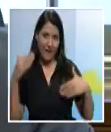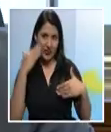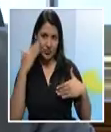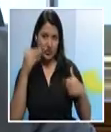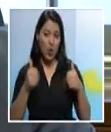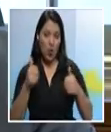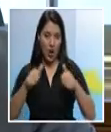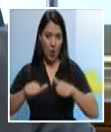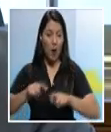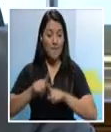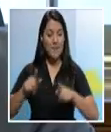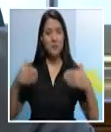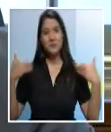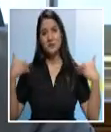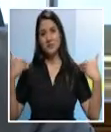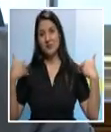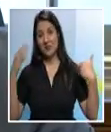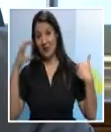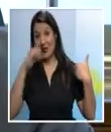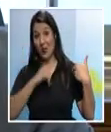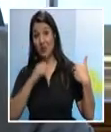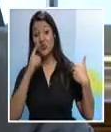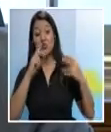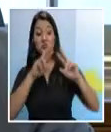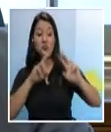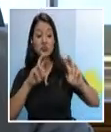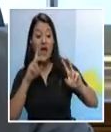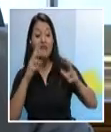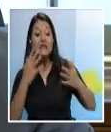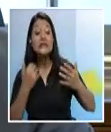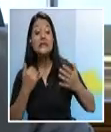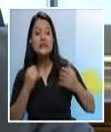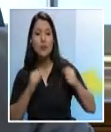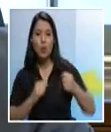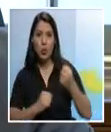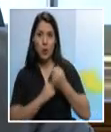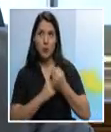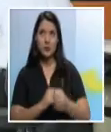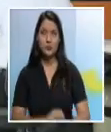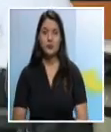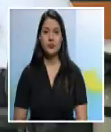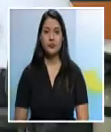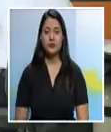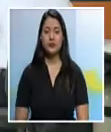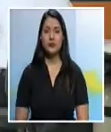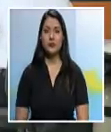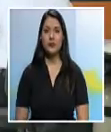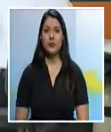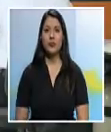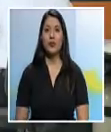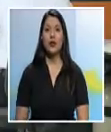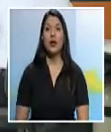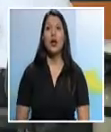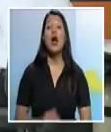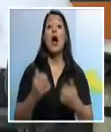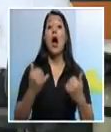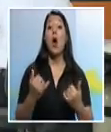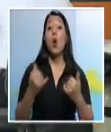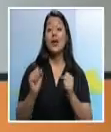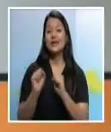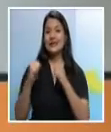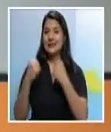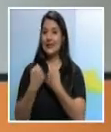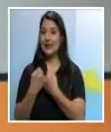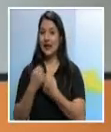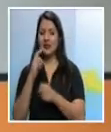entonces a analizar el detalle de ese acuerdo y ver a ver cómo podemos apoyarlo en la medida de lo posible. En la acera contraria, los sindicatos